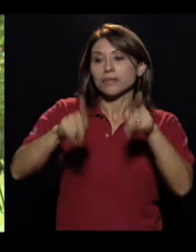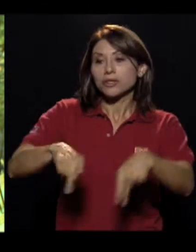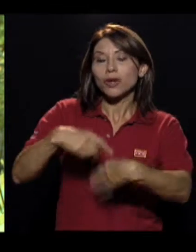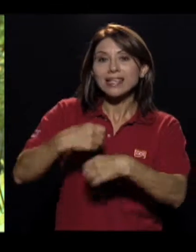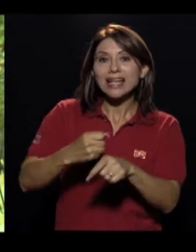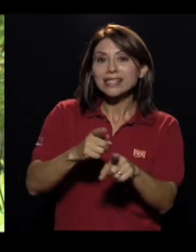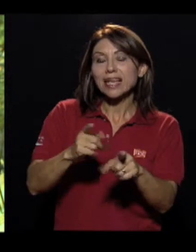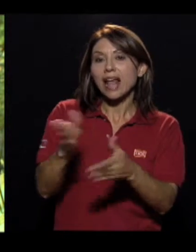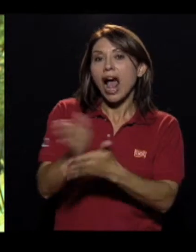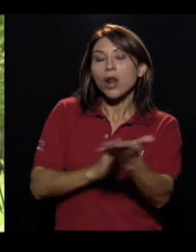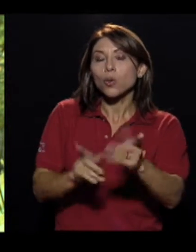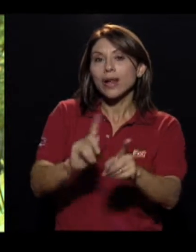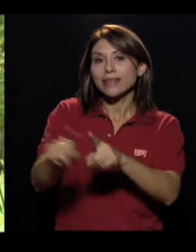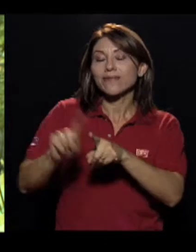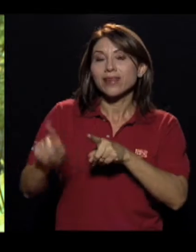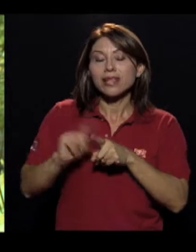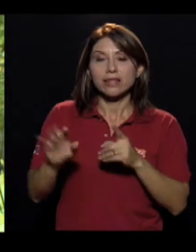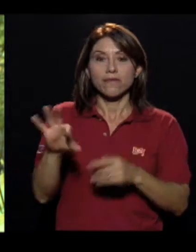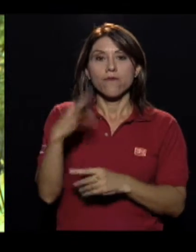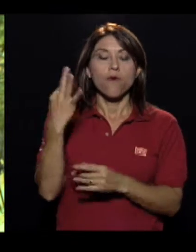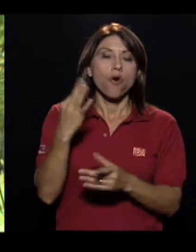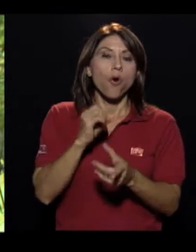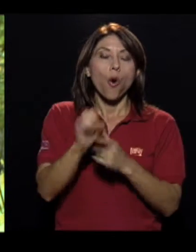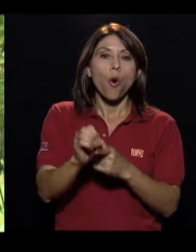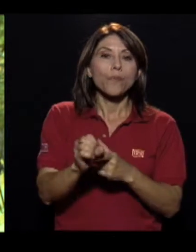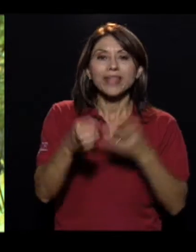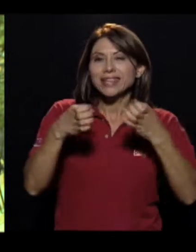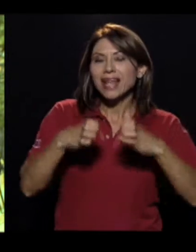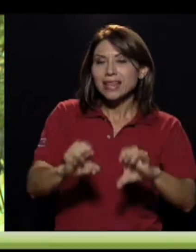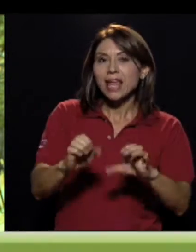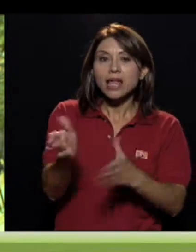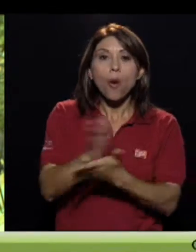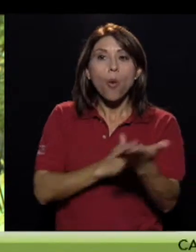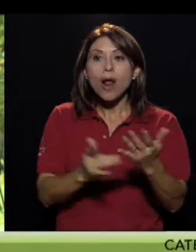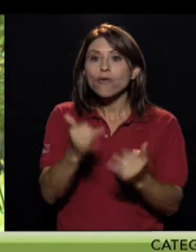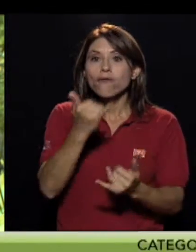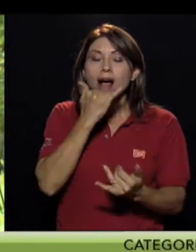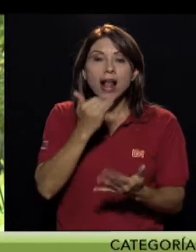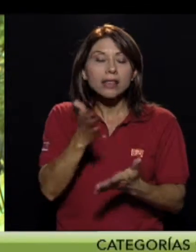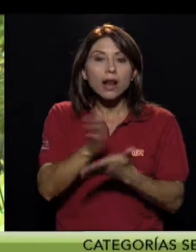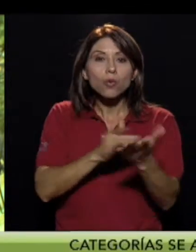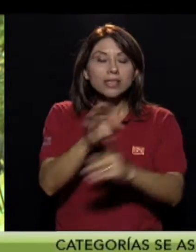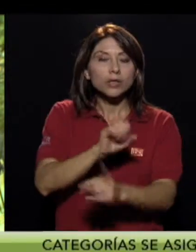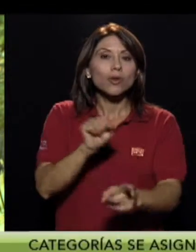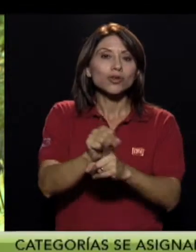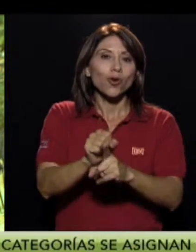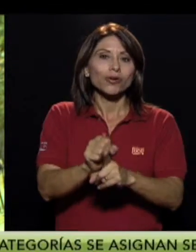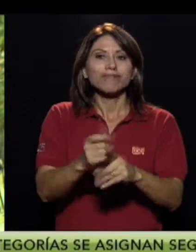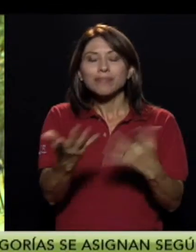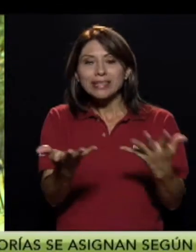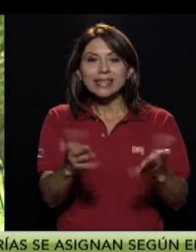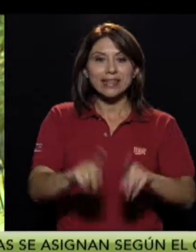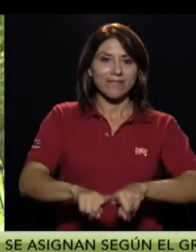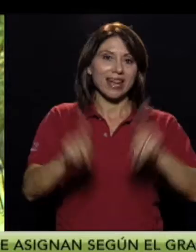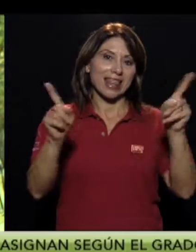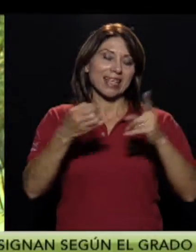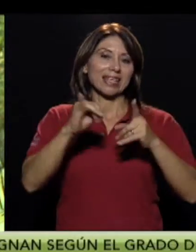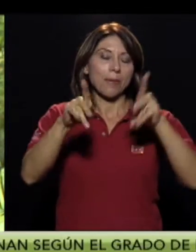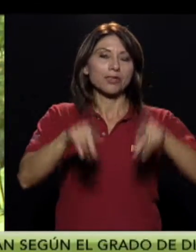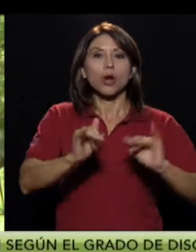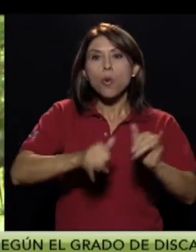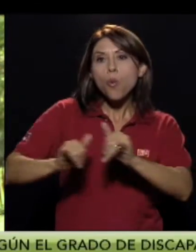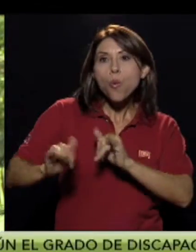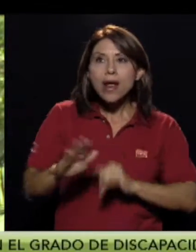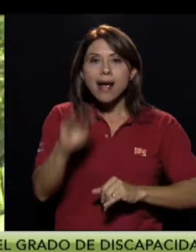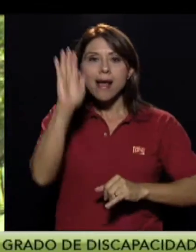deporte paralímpico? De falta que es diferente a la hora de pie, pero las medidas de la